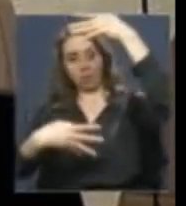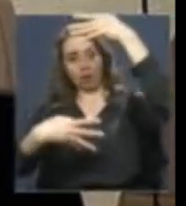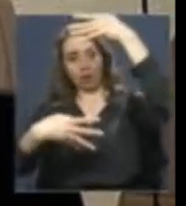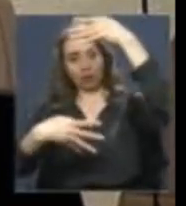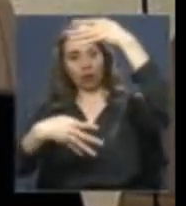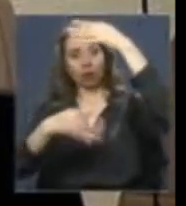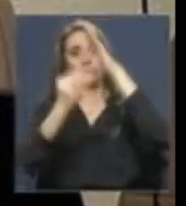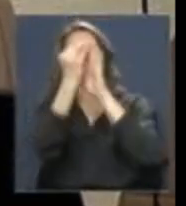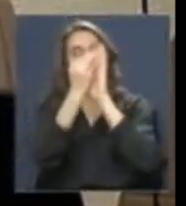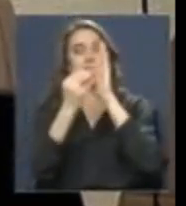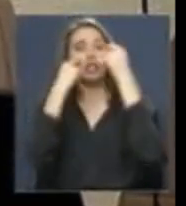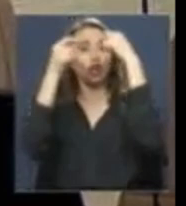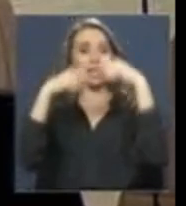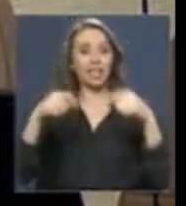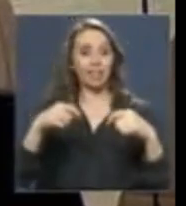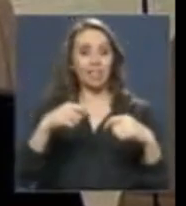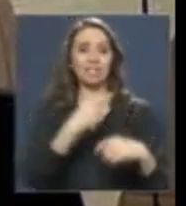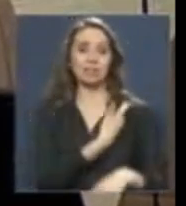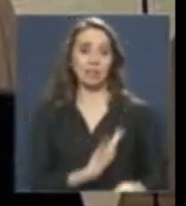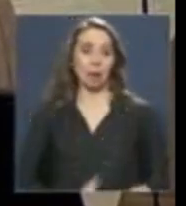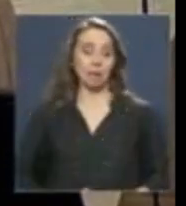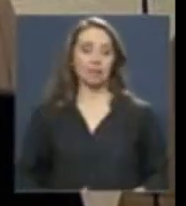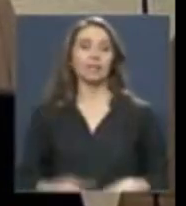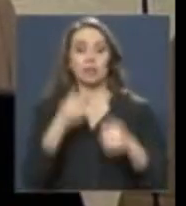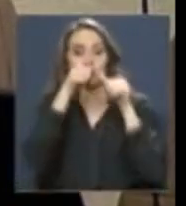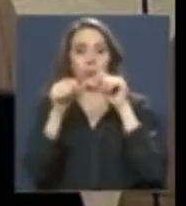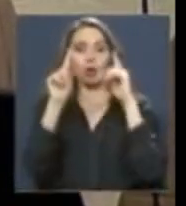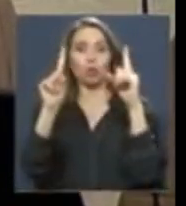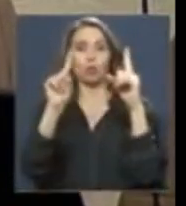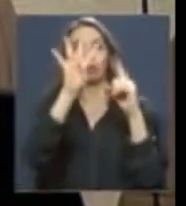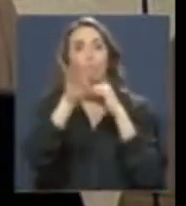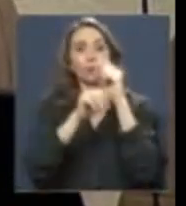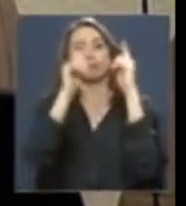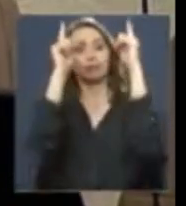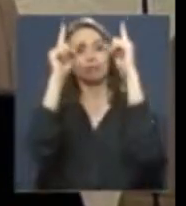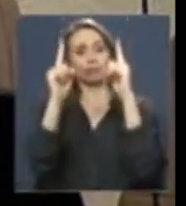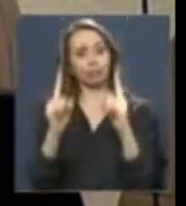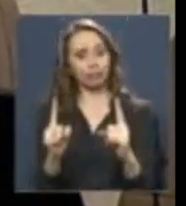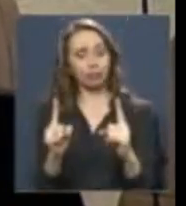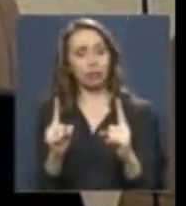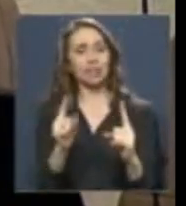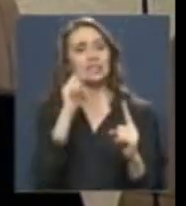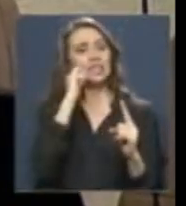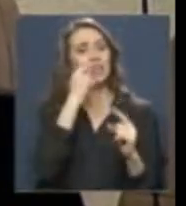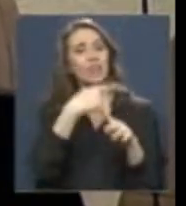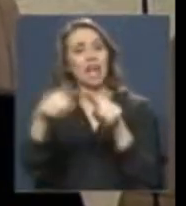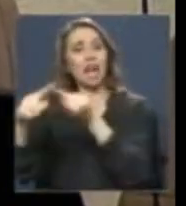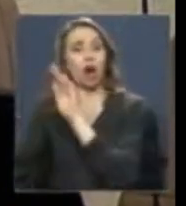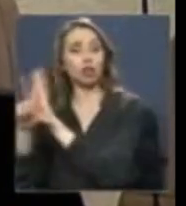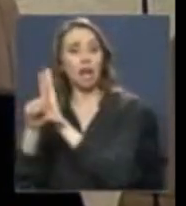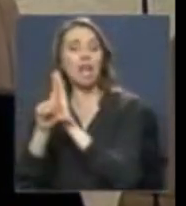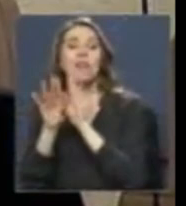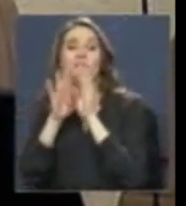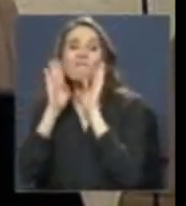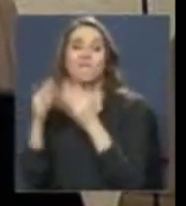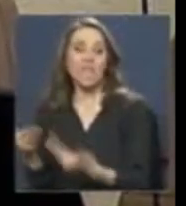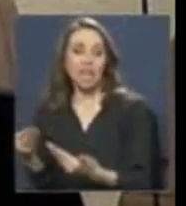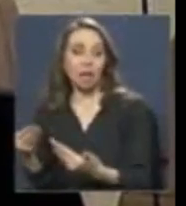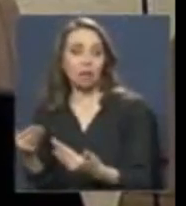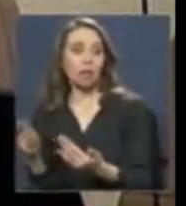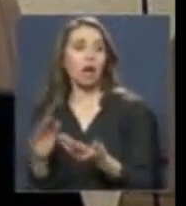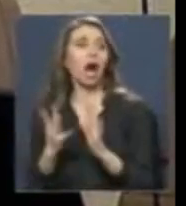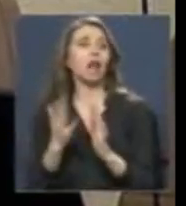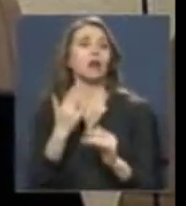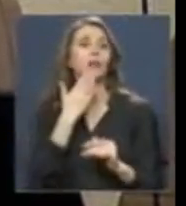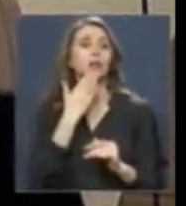ese cuerpo que revisa el Presidente cada determinado periodo de tiempo, estarían vigentes. No obstante, pudieran estar